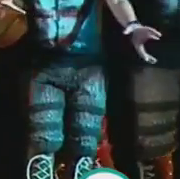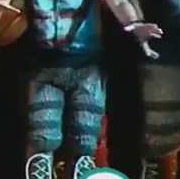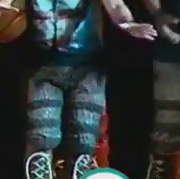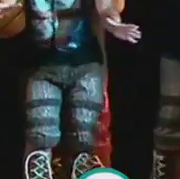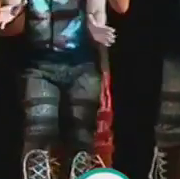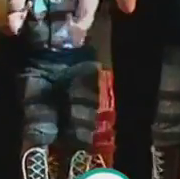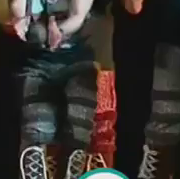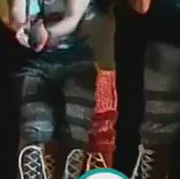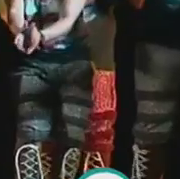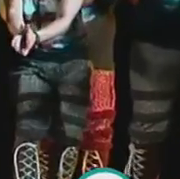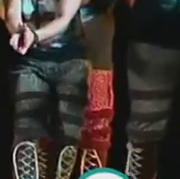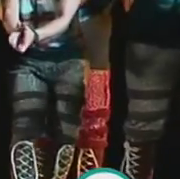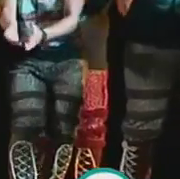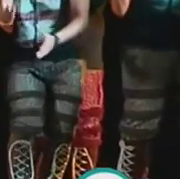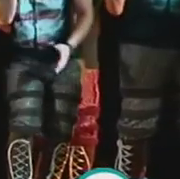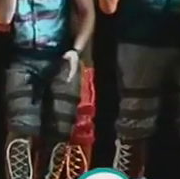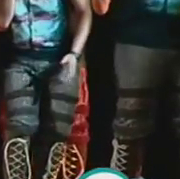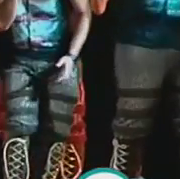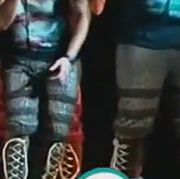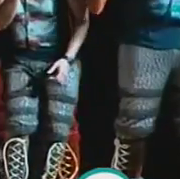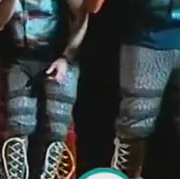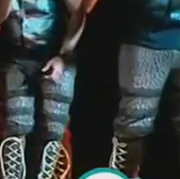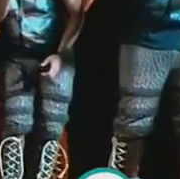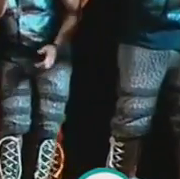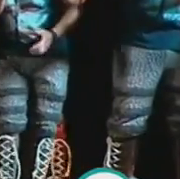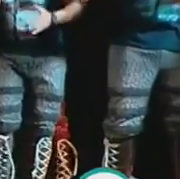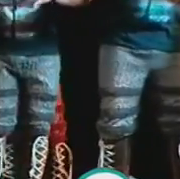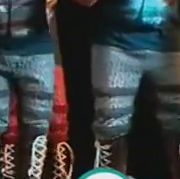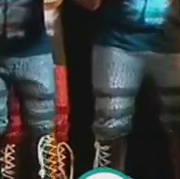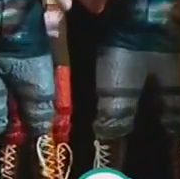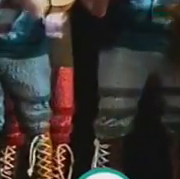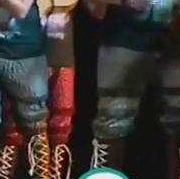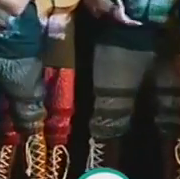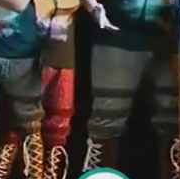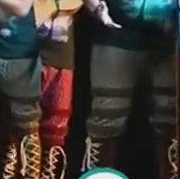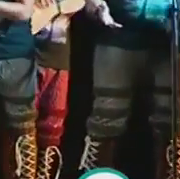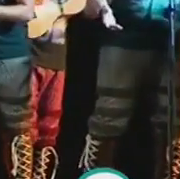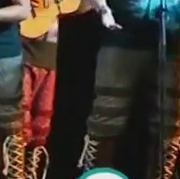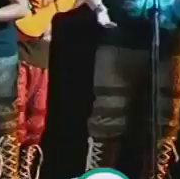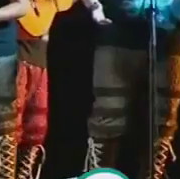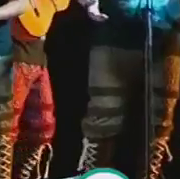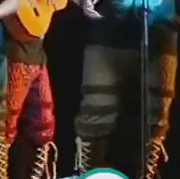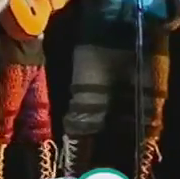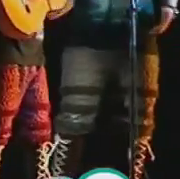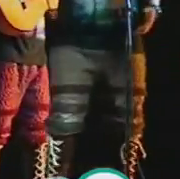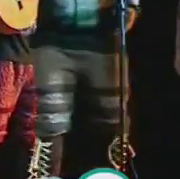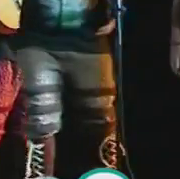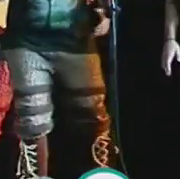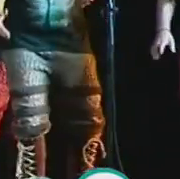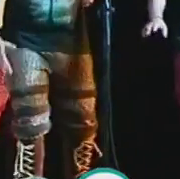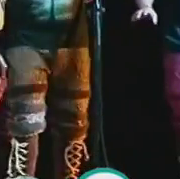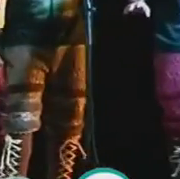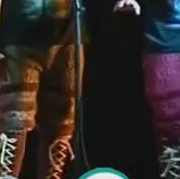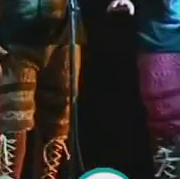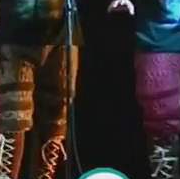por la plaza de aquel barrio, nuestros oídos se nos cruzaban. Luego